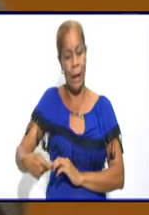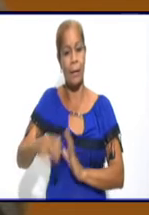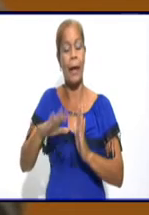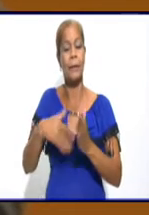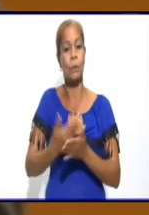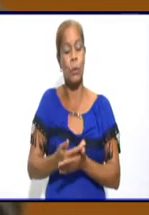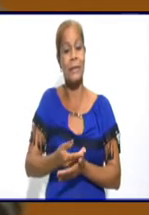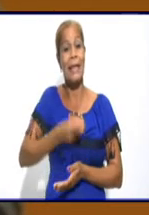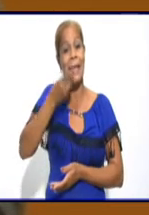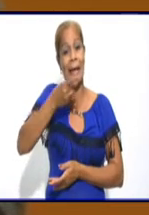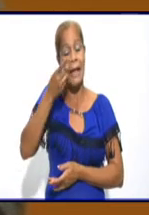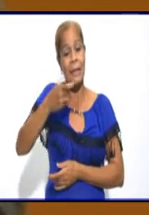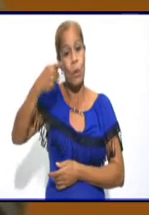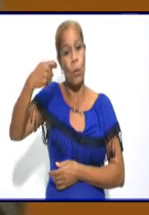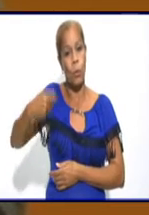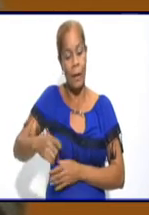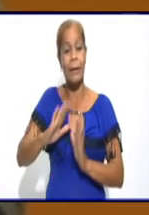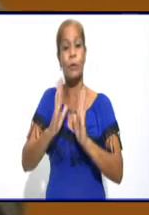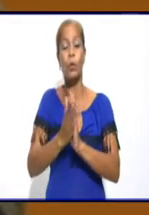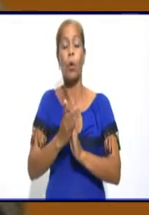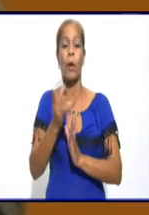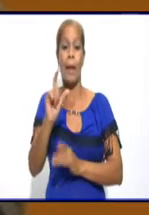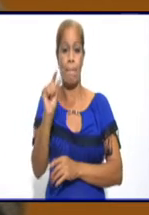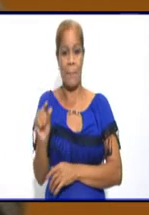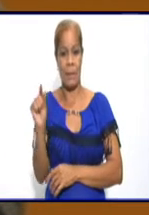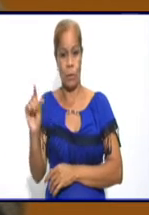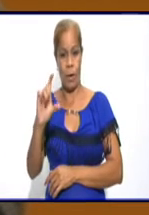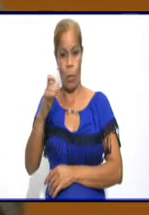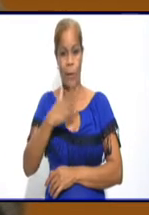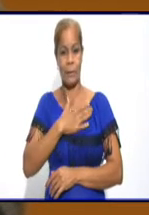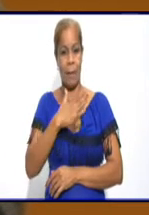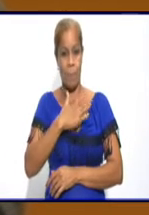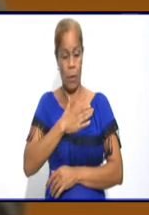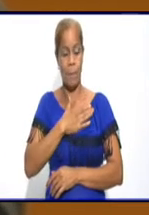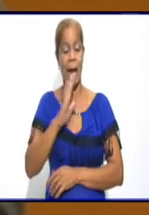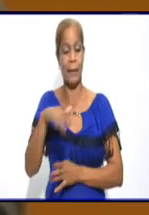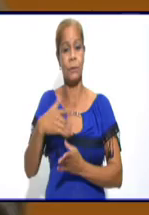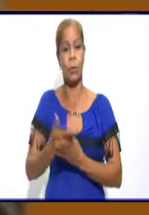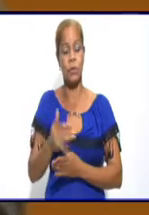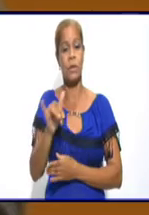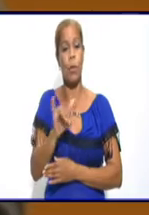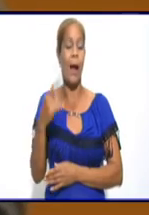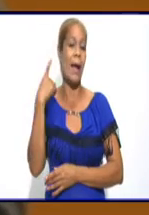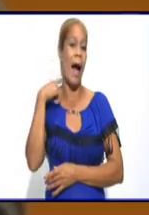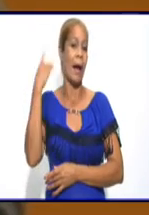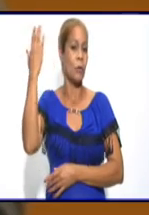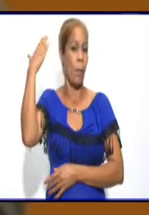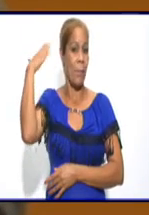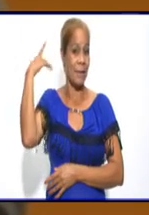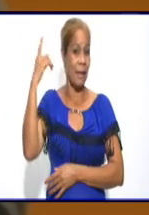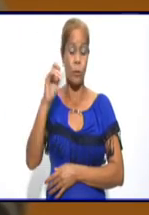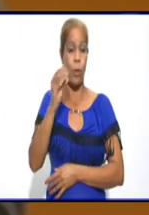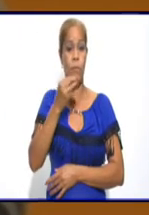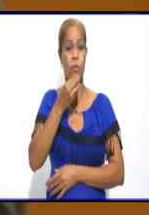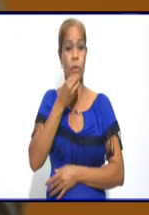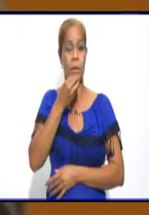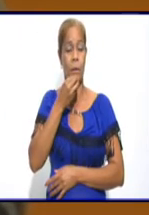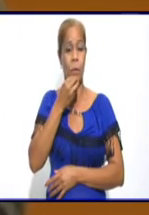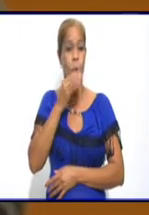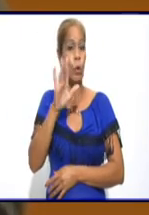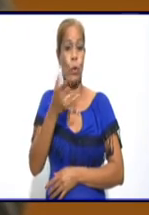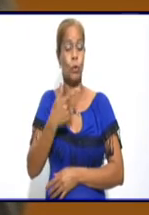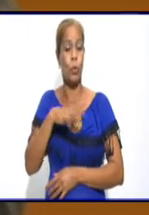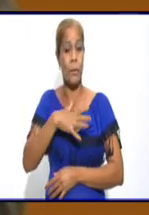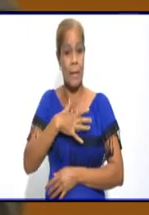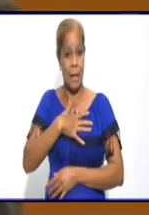declaración jurada a todos los trabajadores por cuenta propia que pertenecen al régimen general de tributación, que el año pasado no estuvieron suspendidos por seis o más